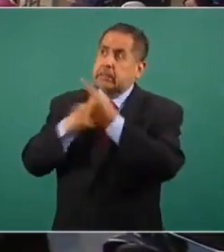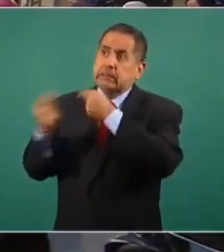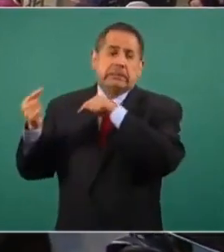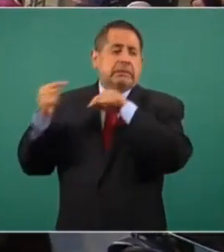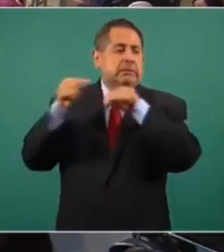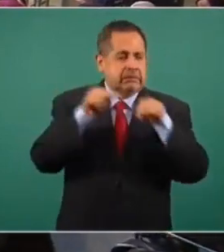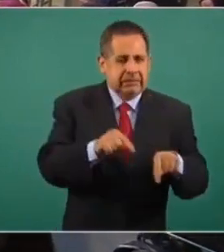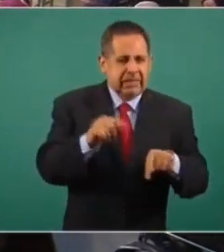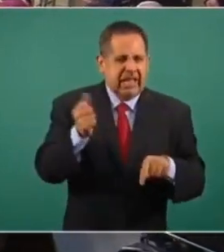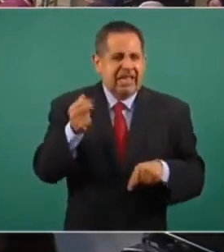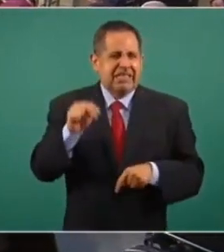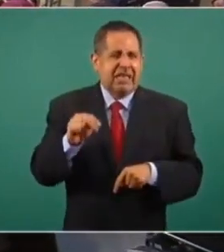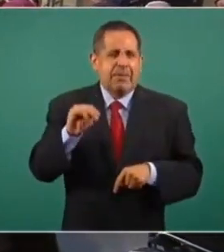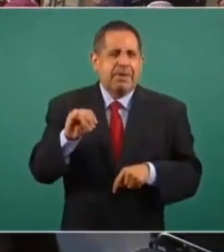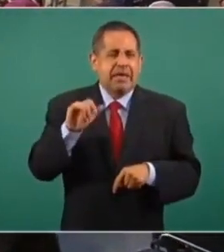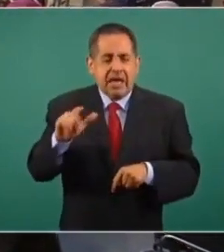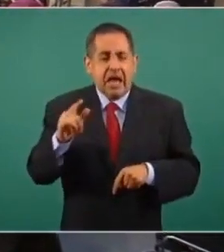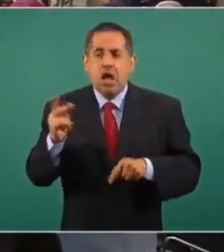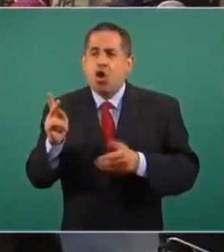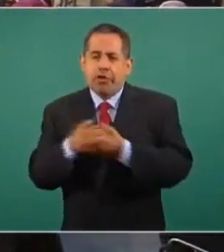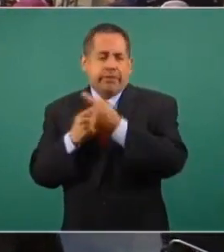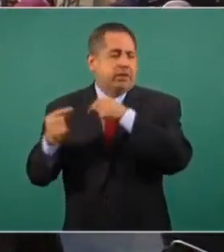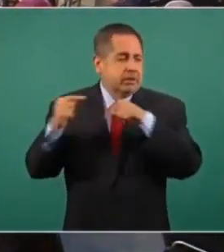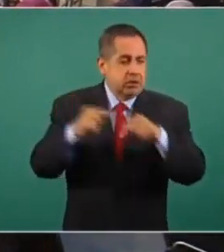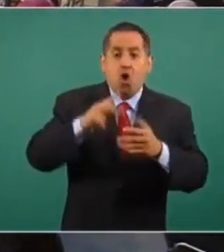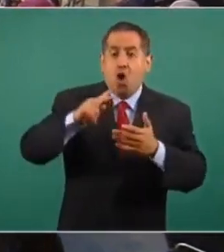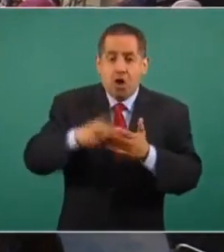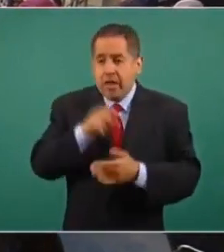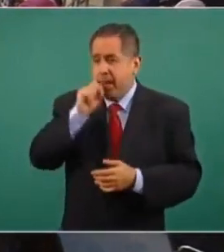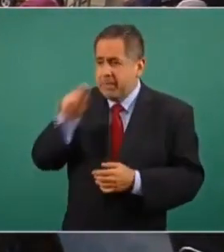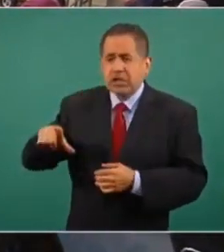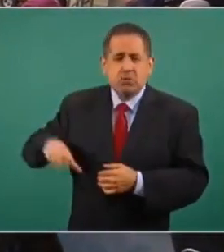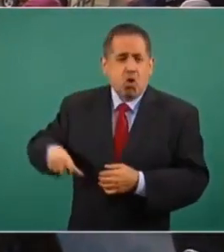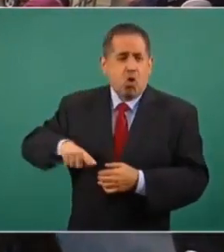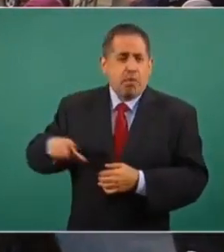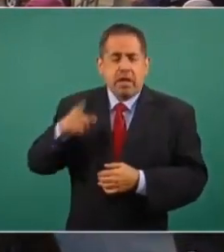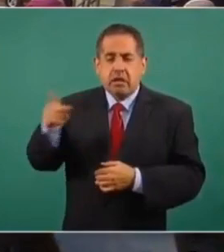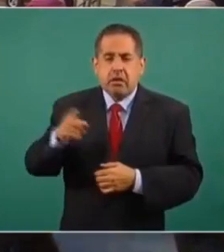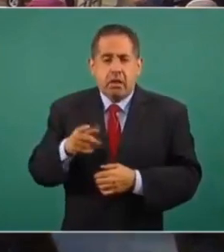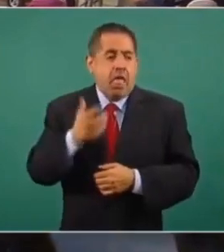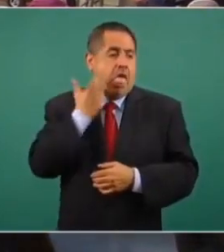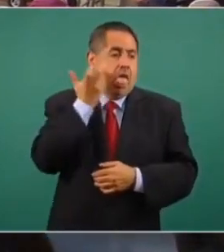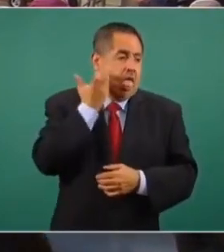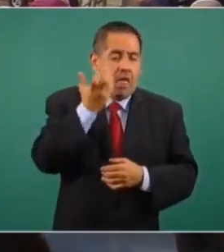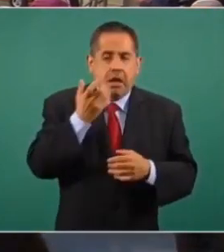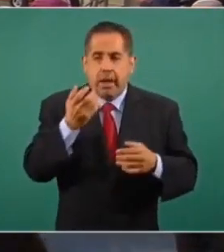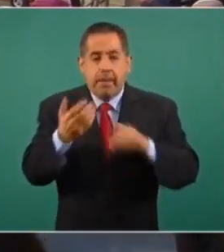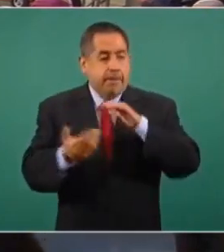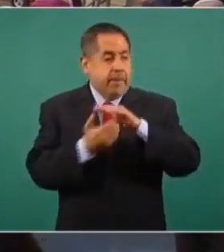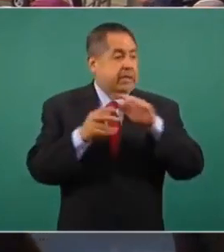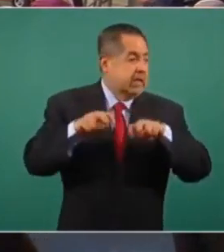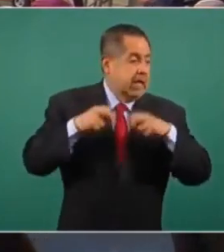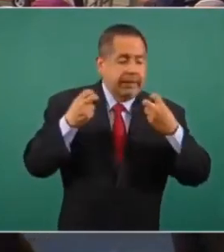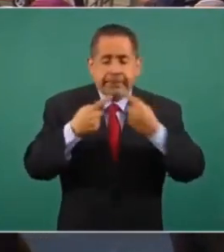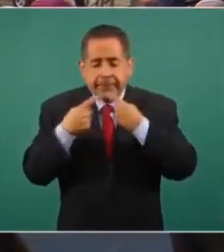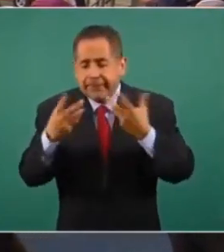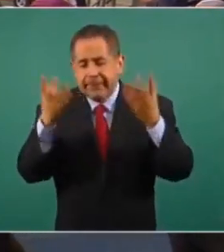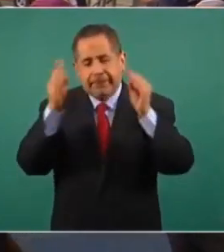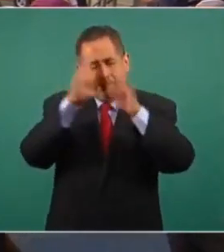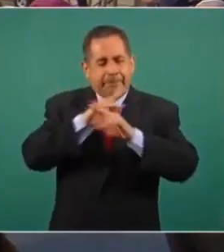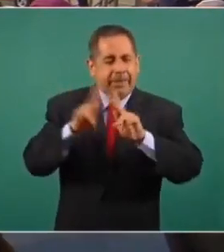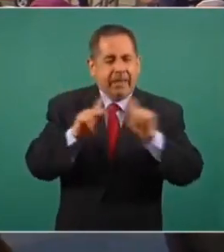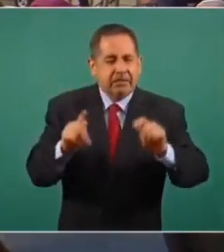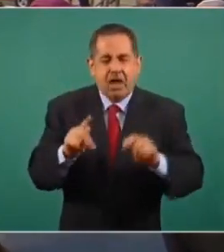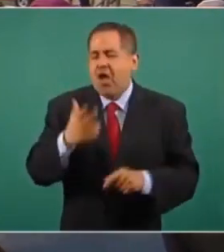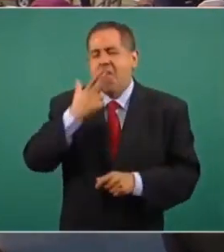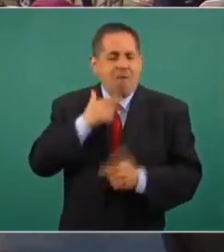Copala y San Miguel Copala, nuevamente el gobierno del estado intenta una mesa de pacificación que tampoco ha funcionado y que